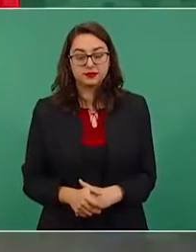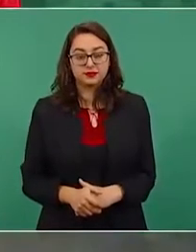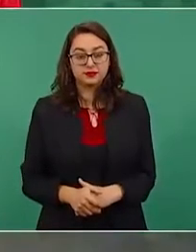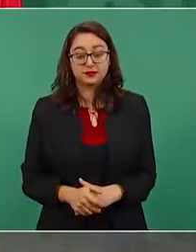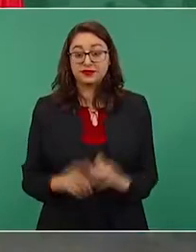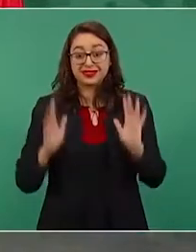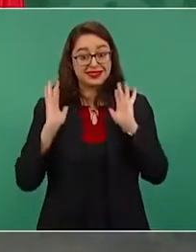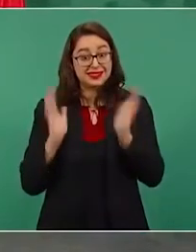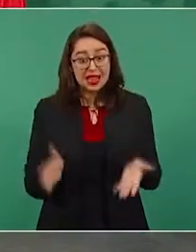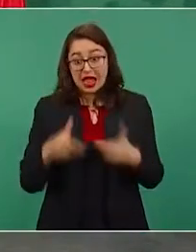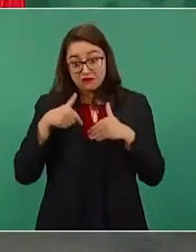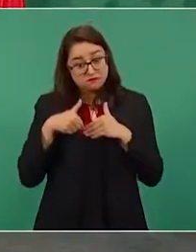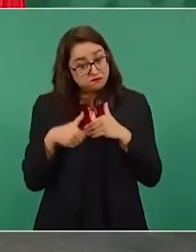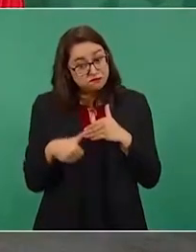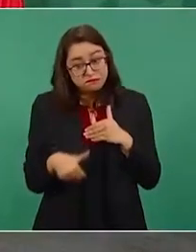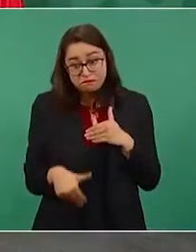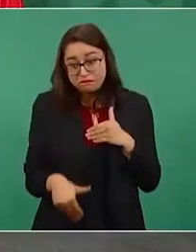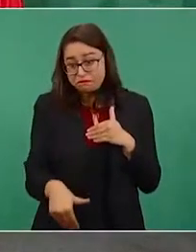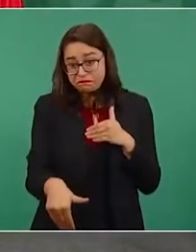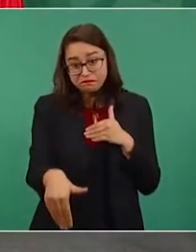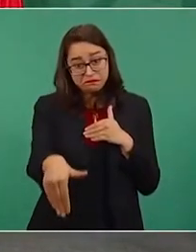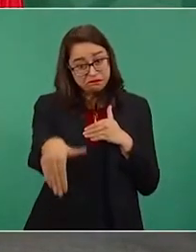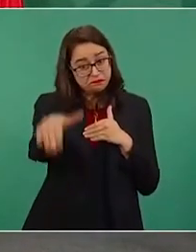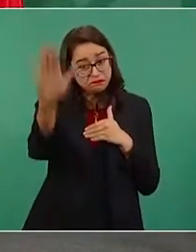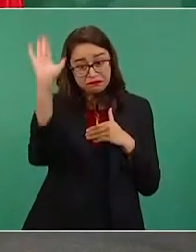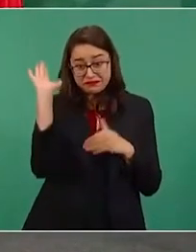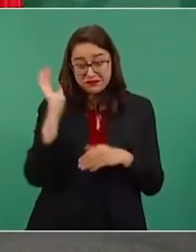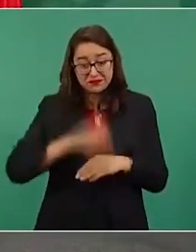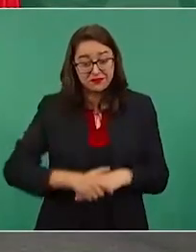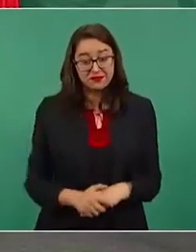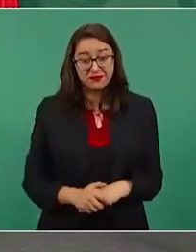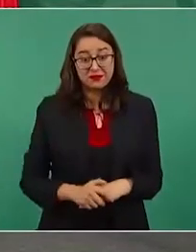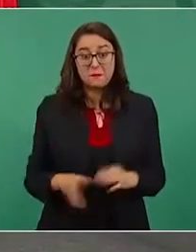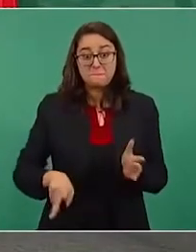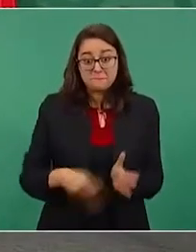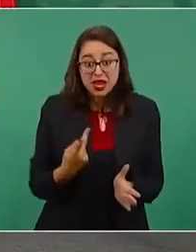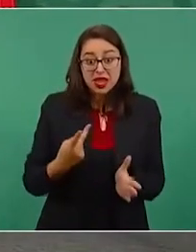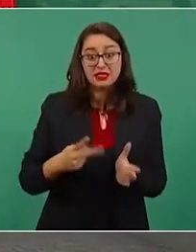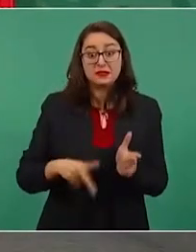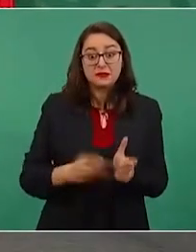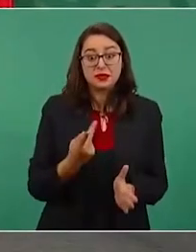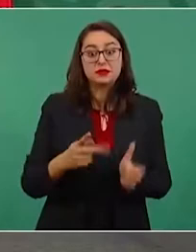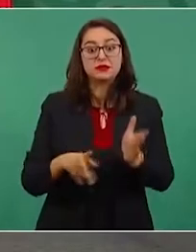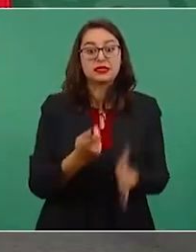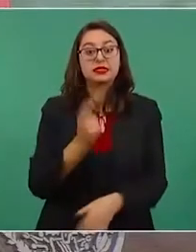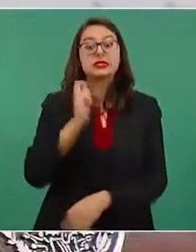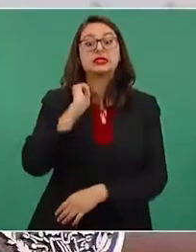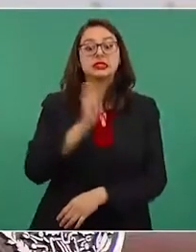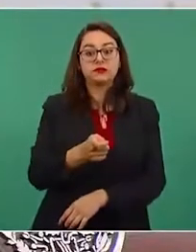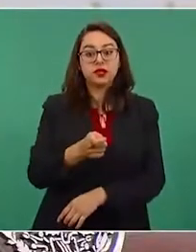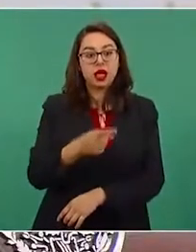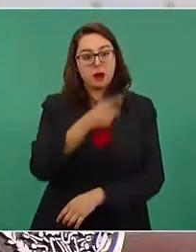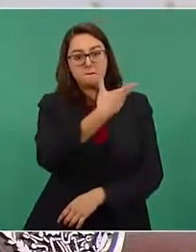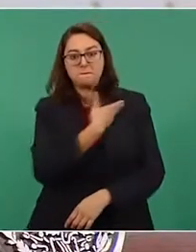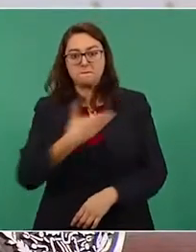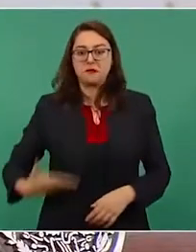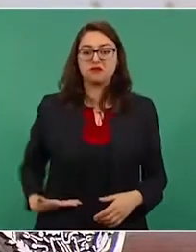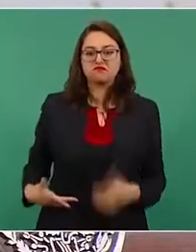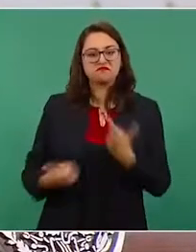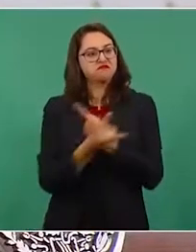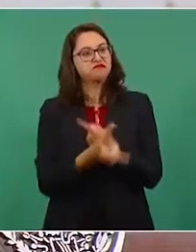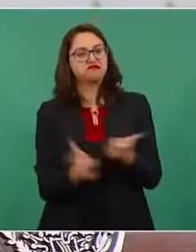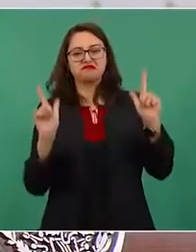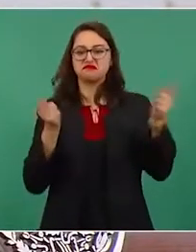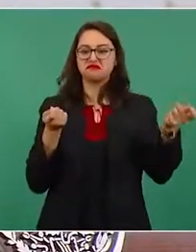Eso permite que el pueblo tenga siempre las riendas del poder en sus